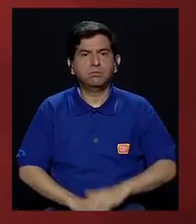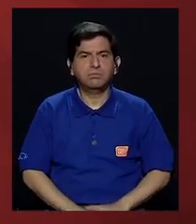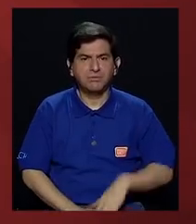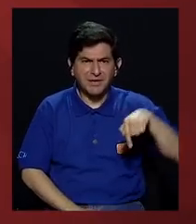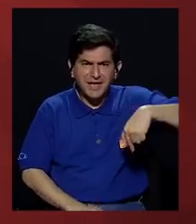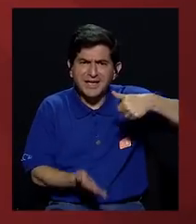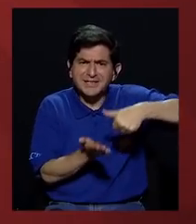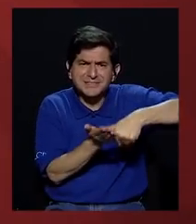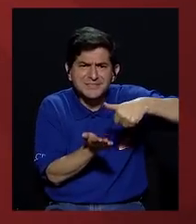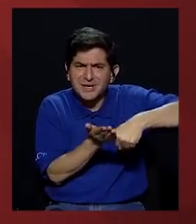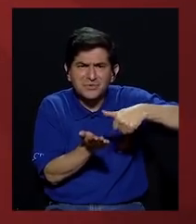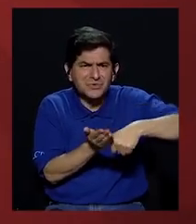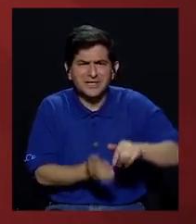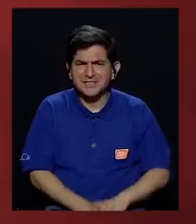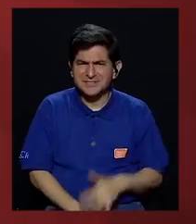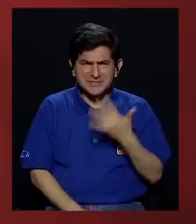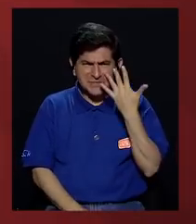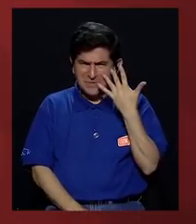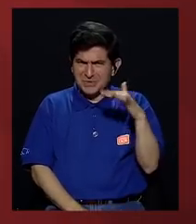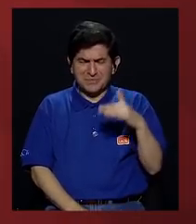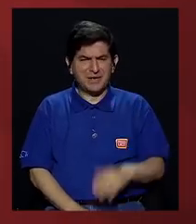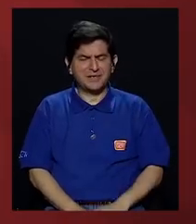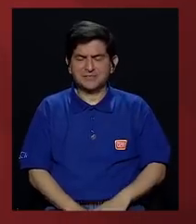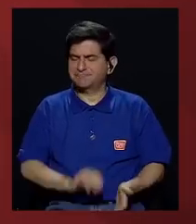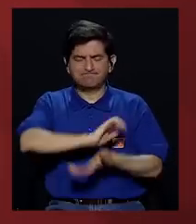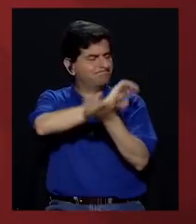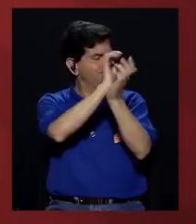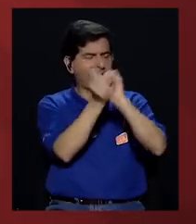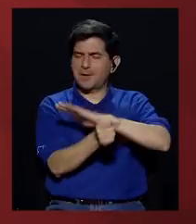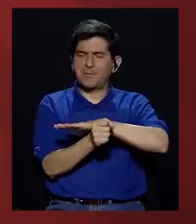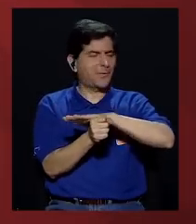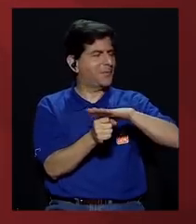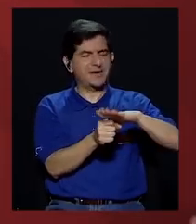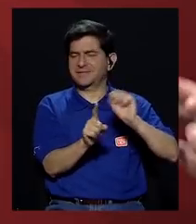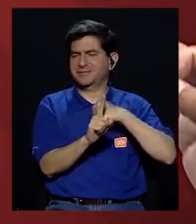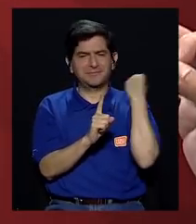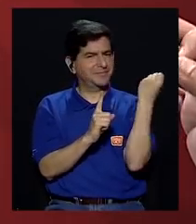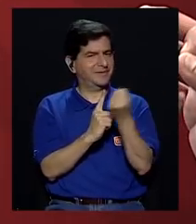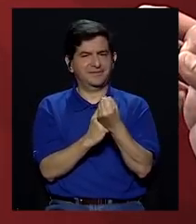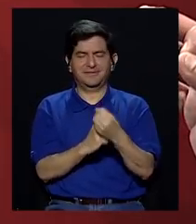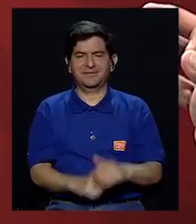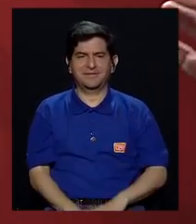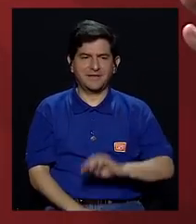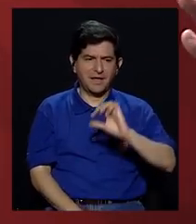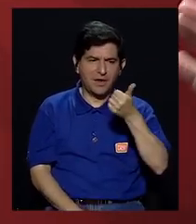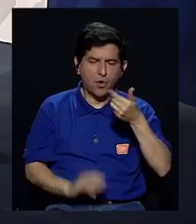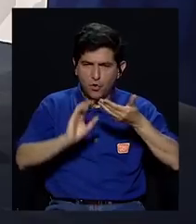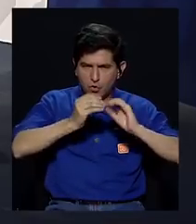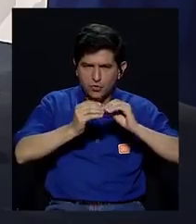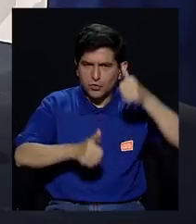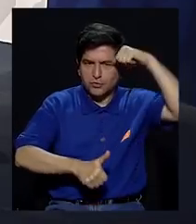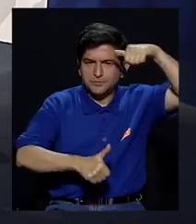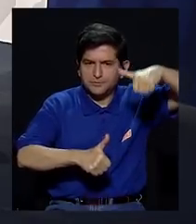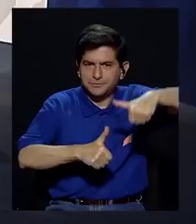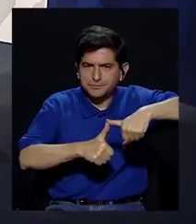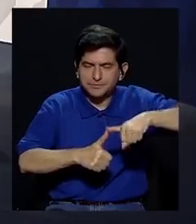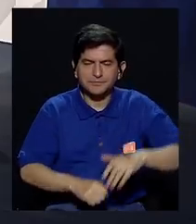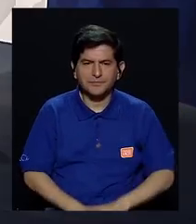En esta elección parece que es algo muy... No, ese escenario cambió absolutamente. Totalmente. Hay que tener otro dato en consideración.